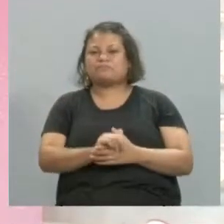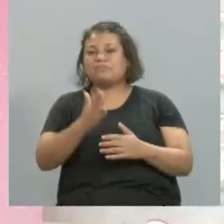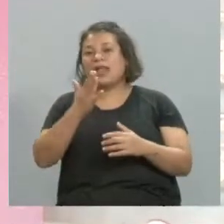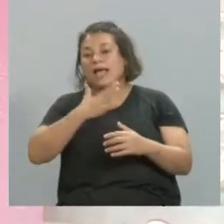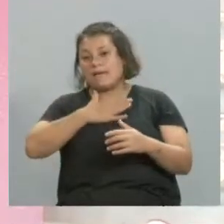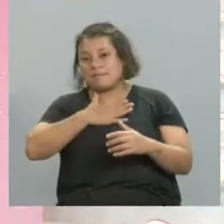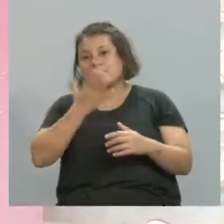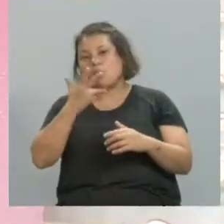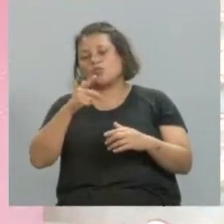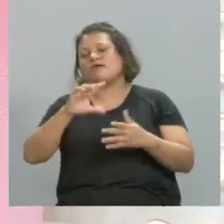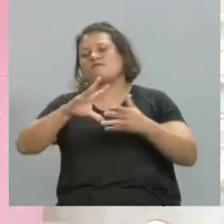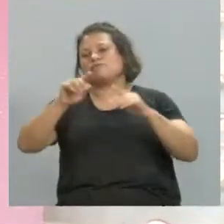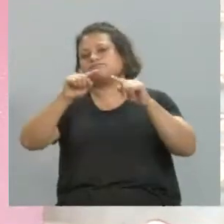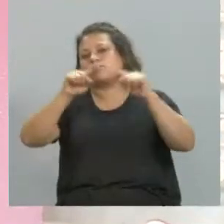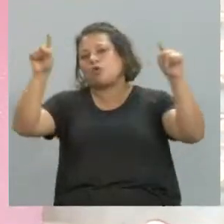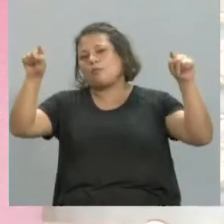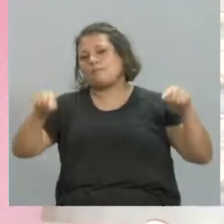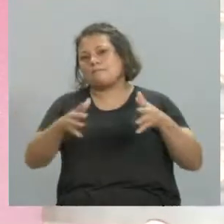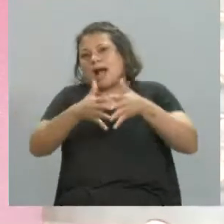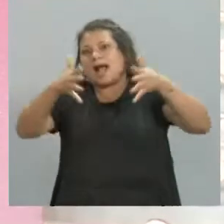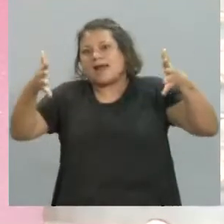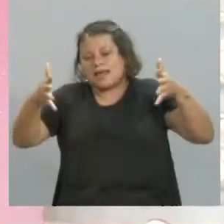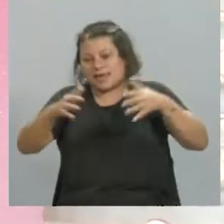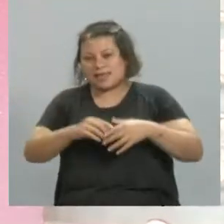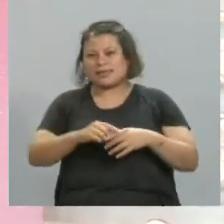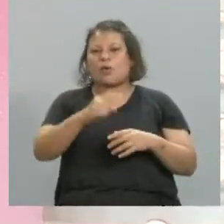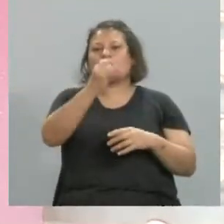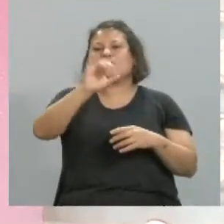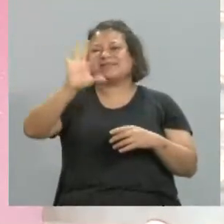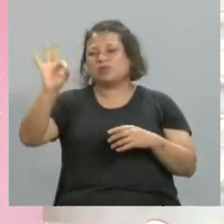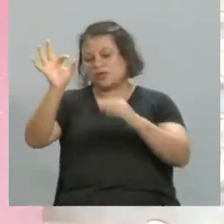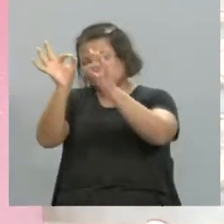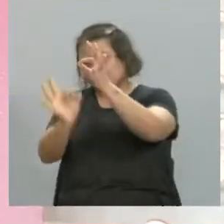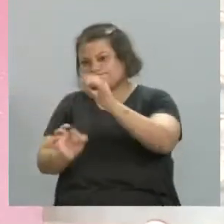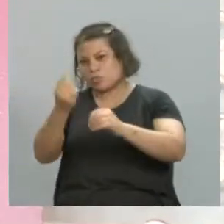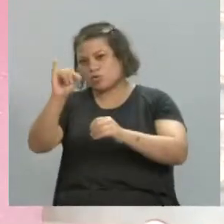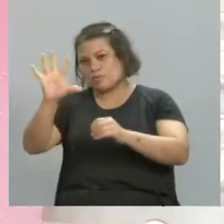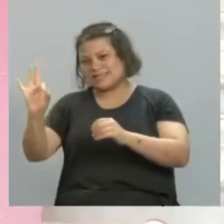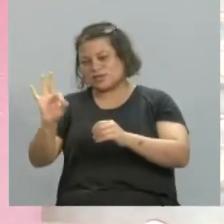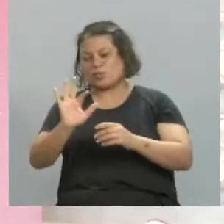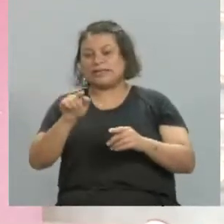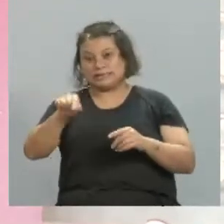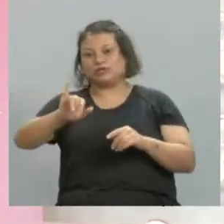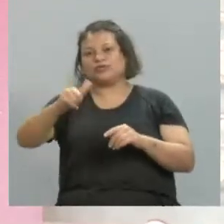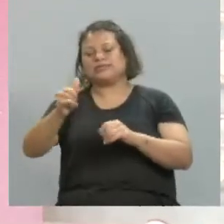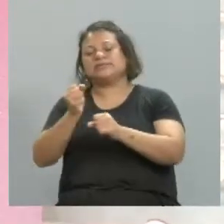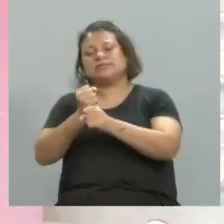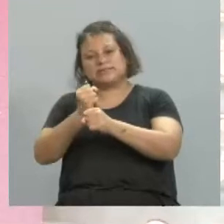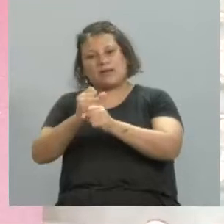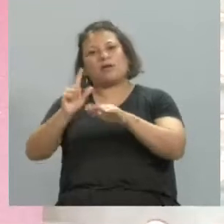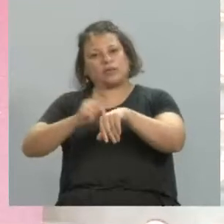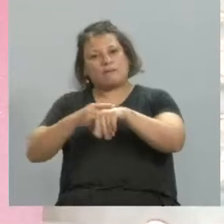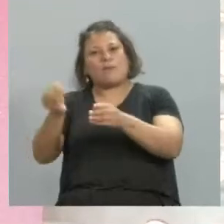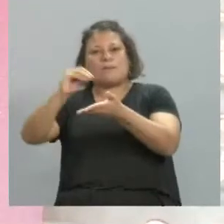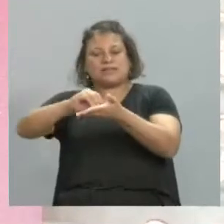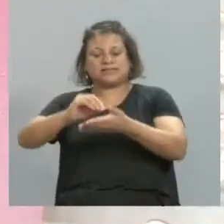un poco más grandes, de uno por uno, o uno 50 por uno 50. Y esos son trabajos que demandan más